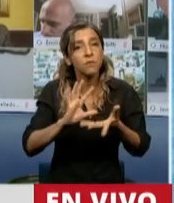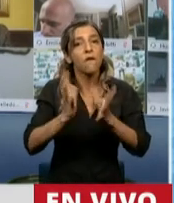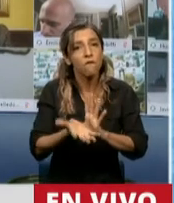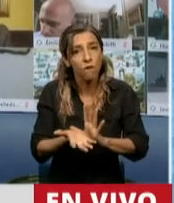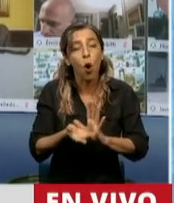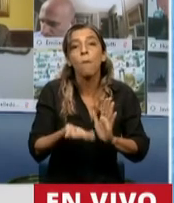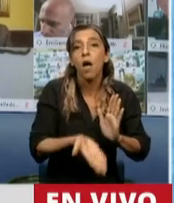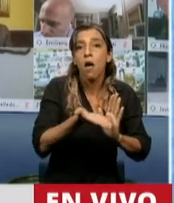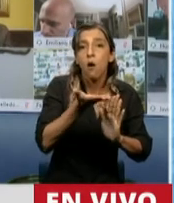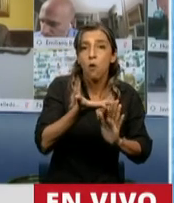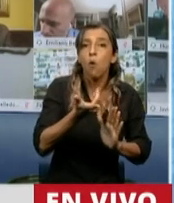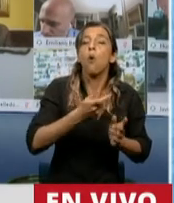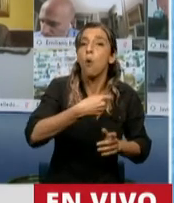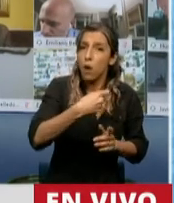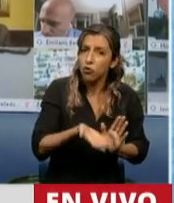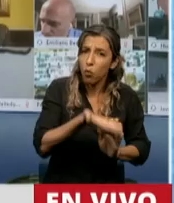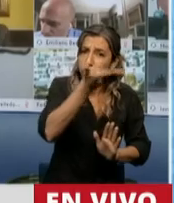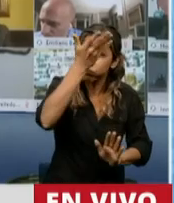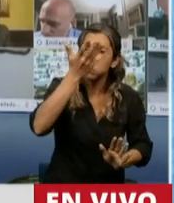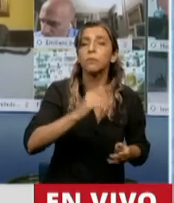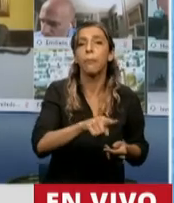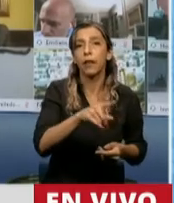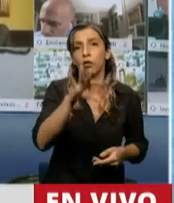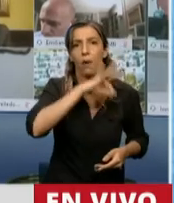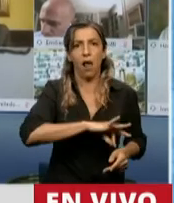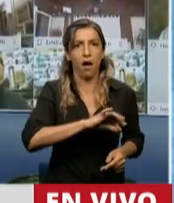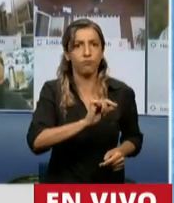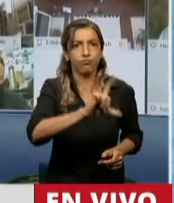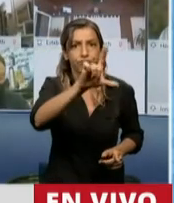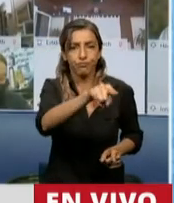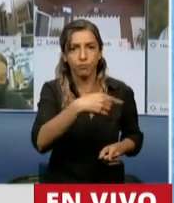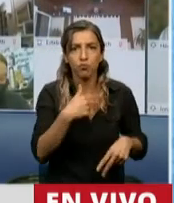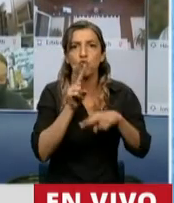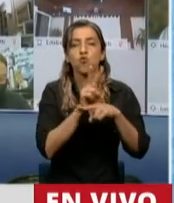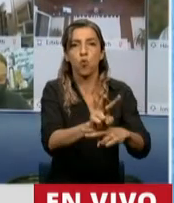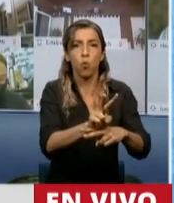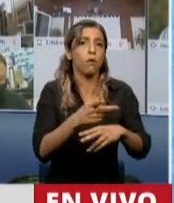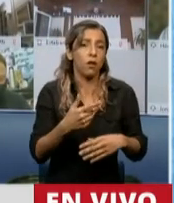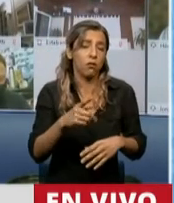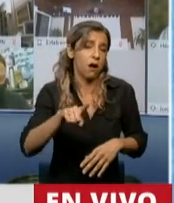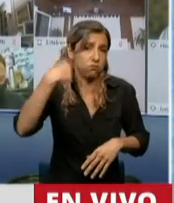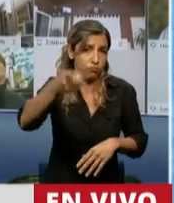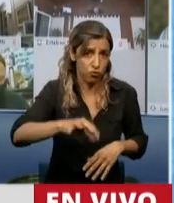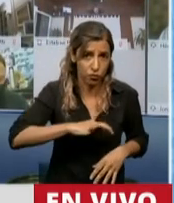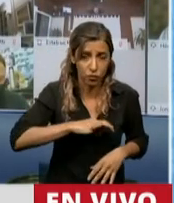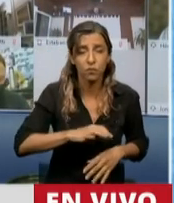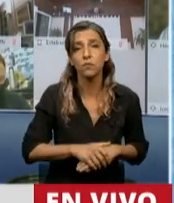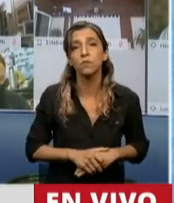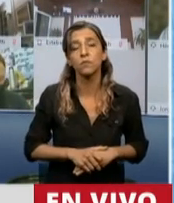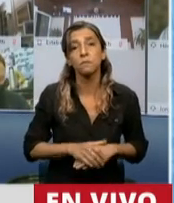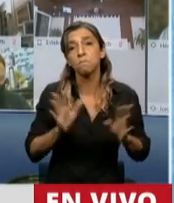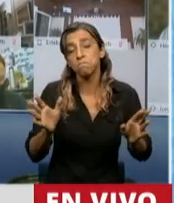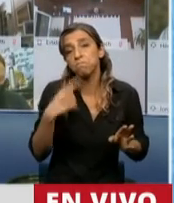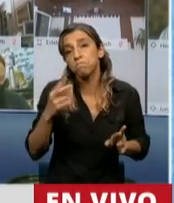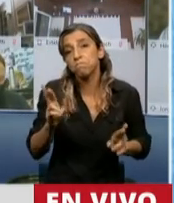las jubilaciones, preservando el poder adquisitivo hacia el futuro en 2021. Ahí esperamos